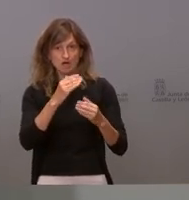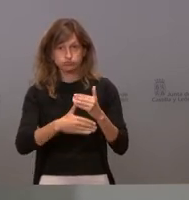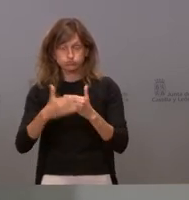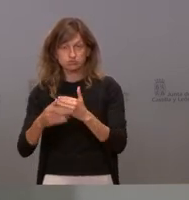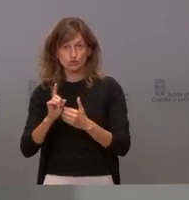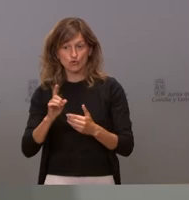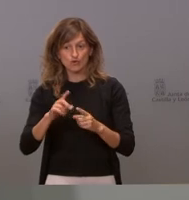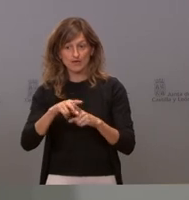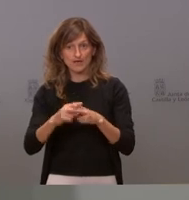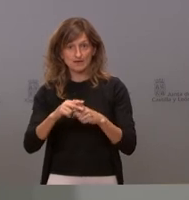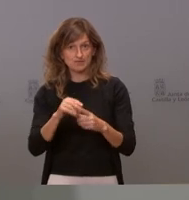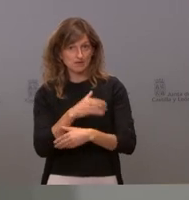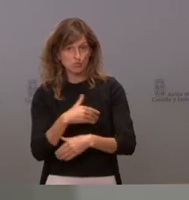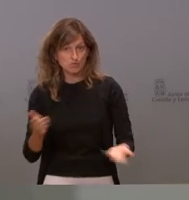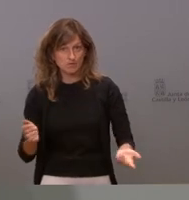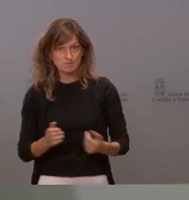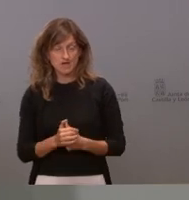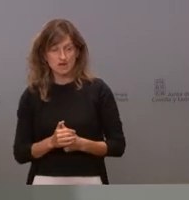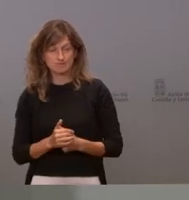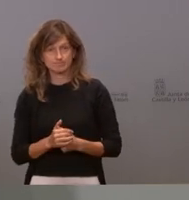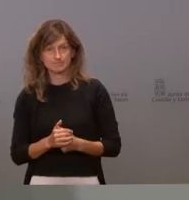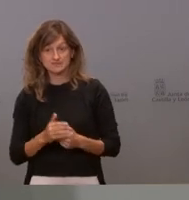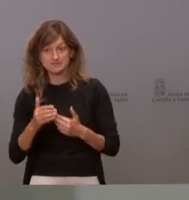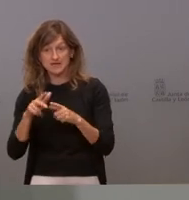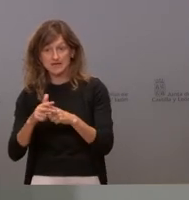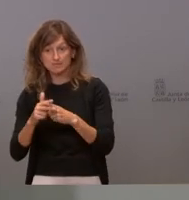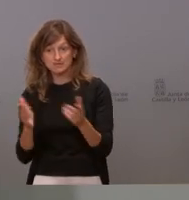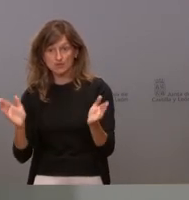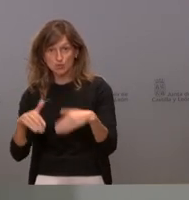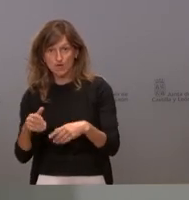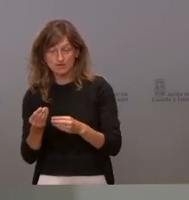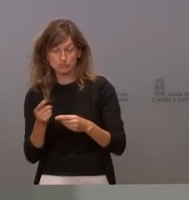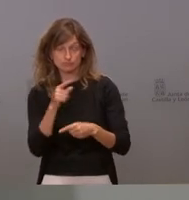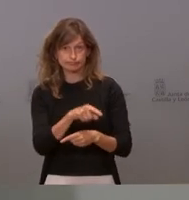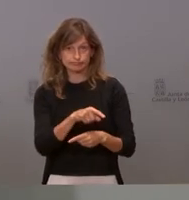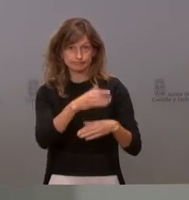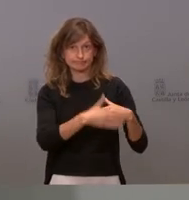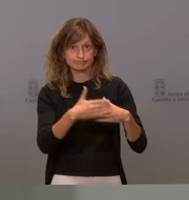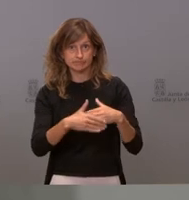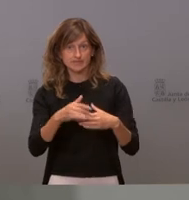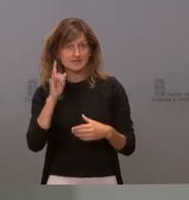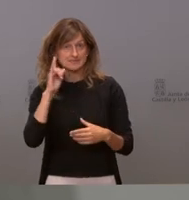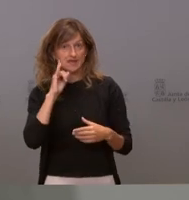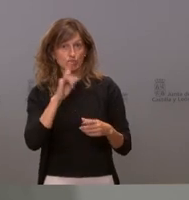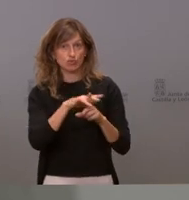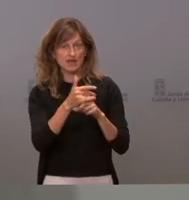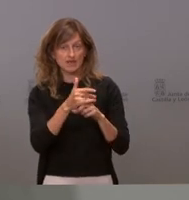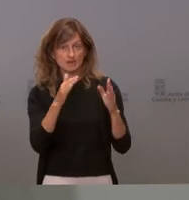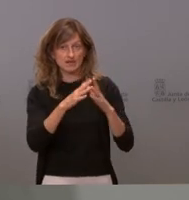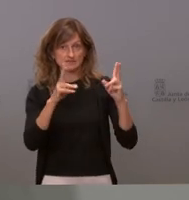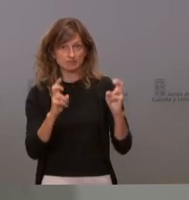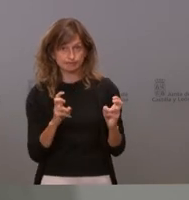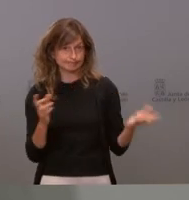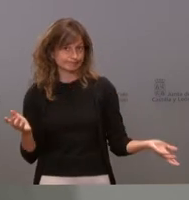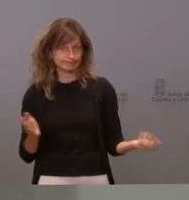tienes muy mala herramienta tienes que utilizar más restricciones porque al final ¿qué te queda? pues te queda el estado de alarma y meter a la gente en casa claro eso es lo que no